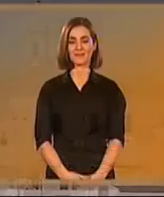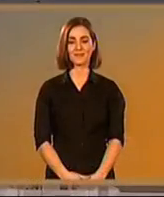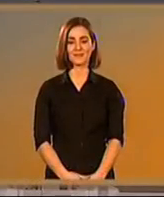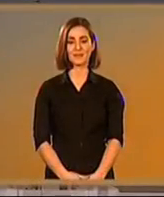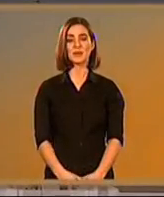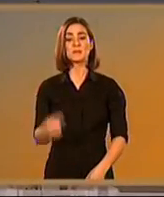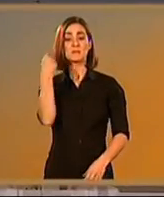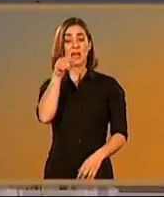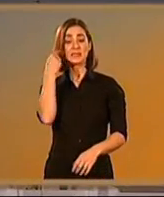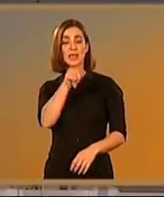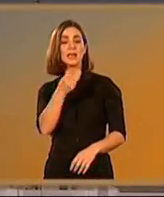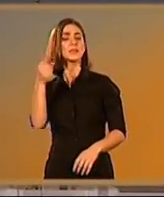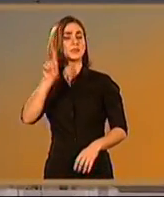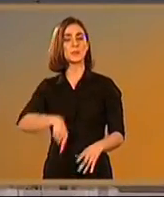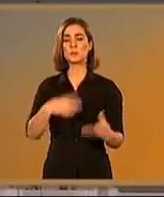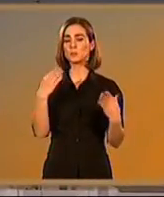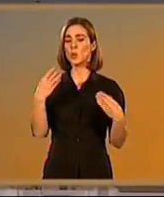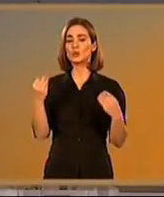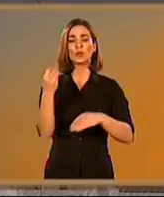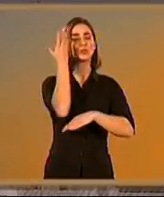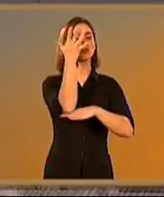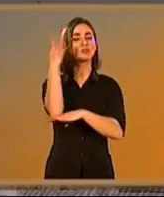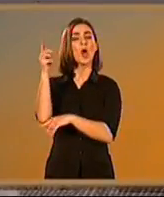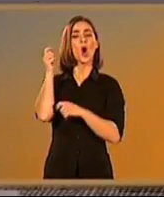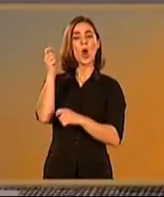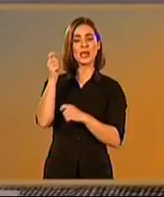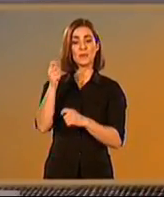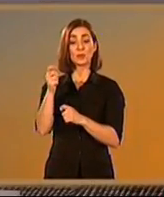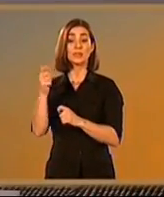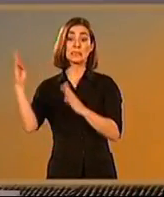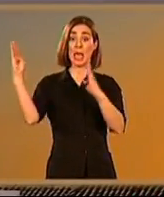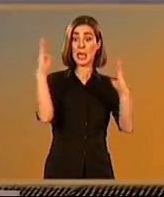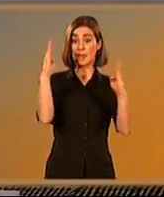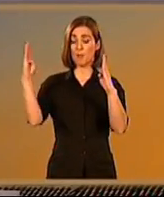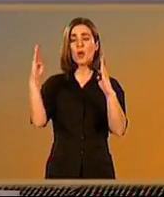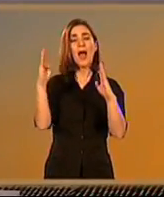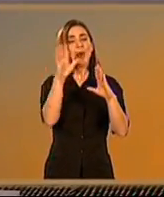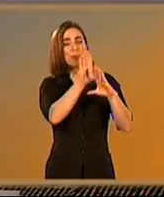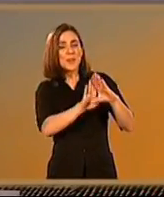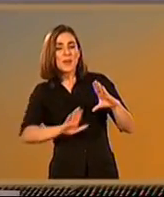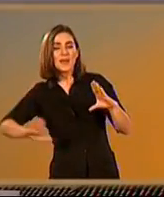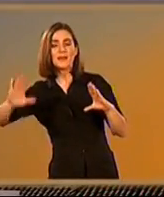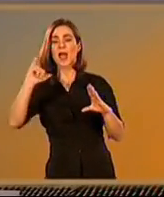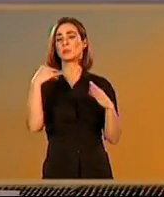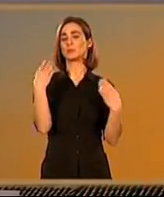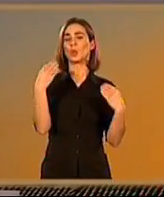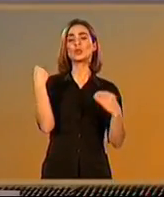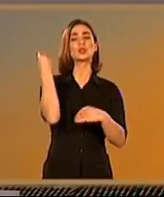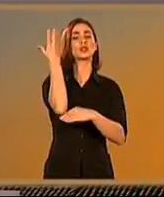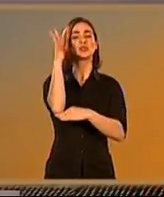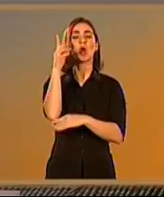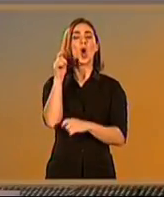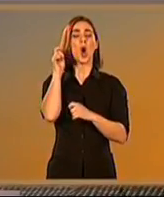Al igual que Montoro y Almedinilla, Marchena se halla en una zona cuajada de olivos, que en su forma silvestre, el acebuche,